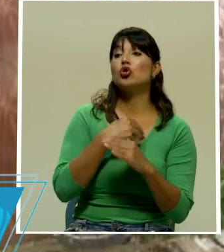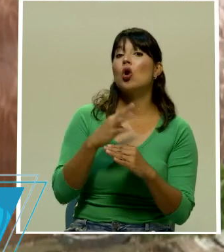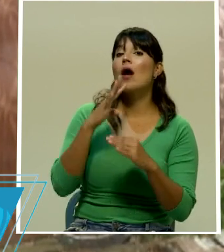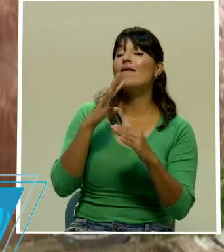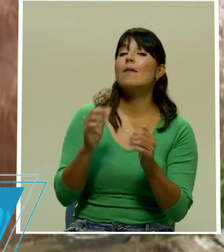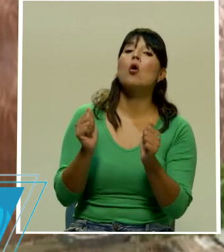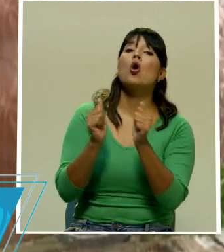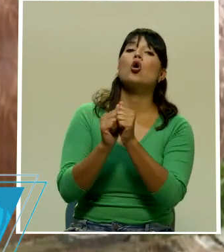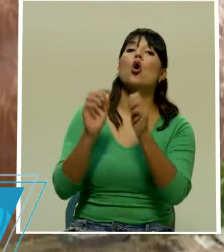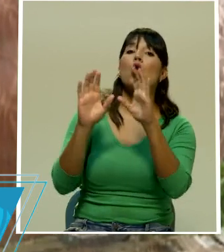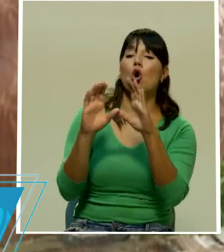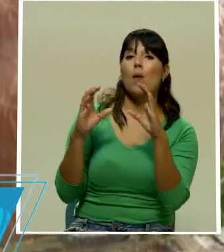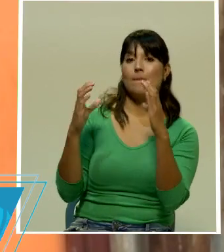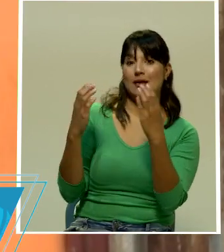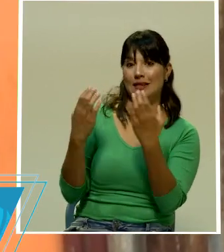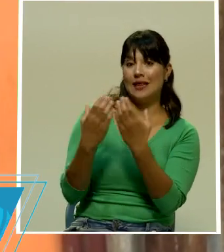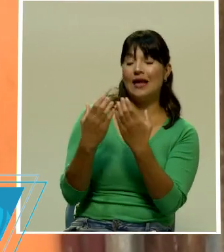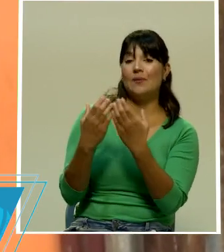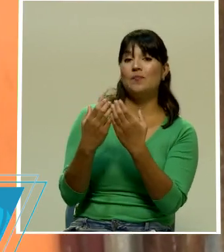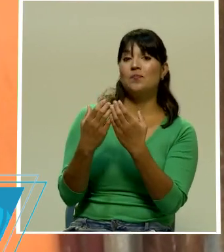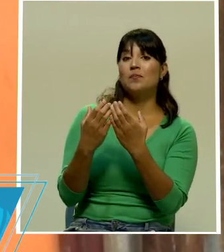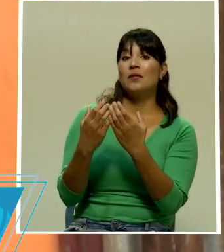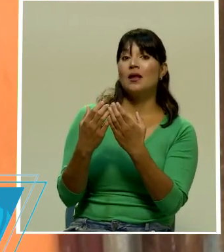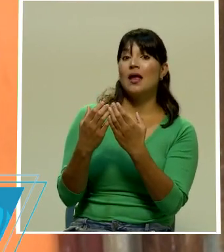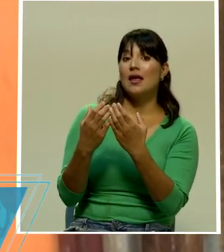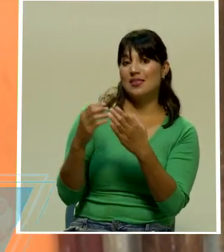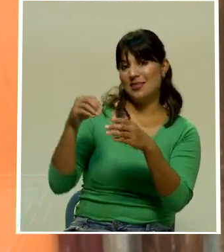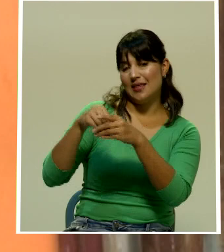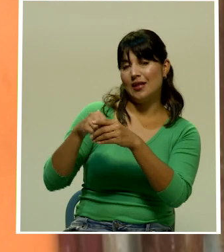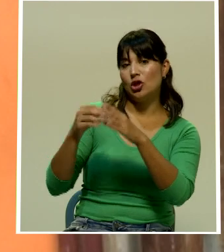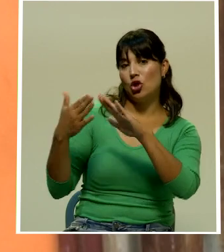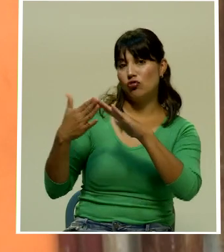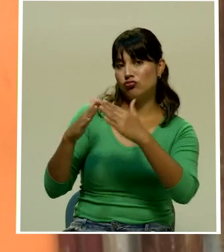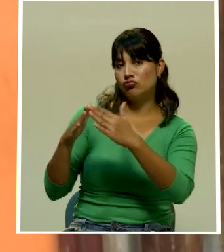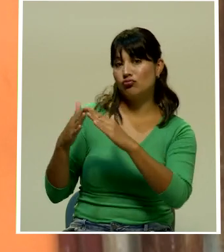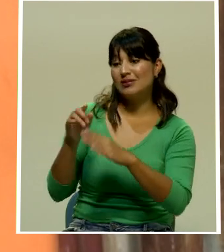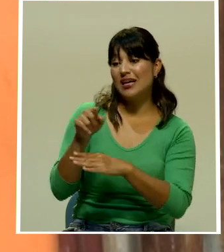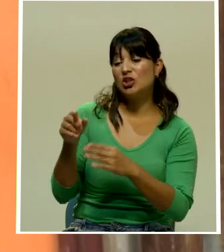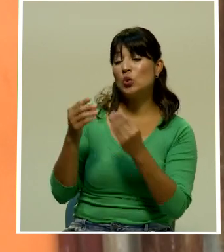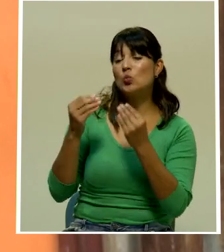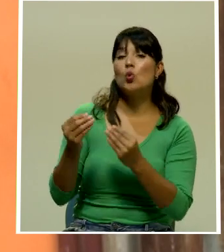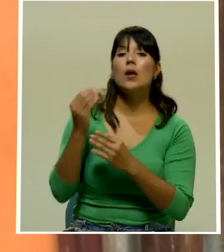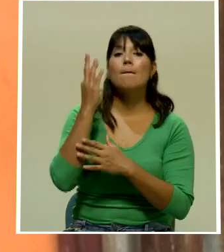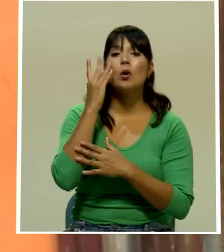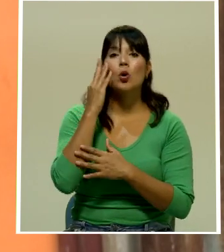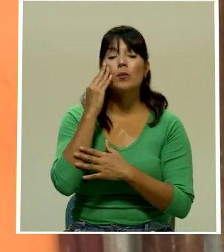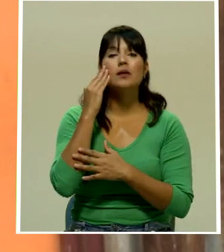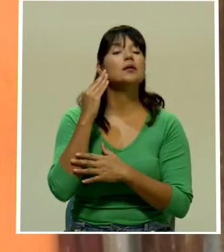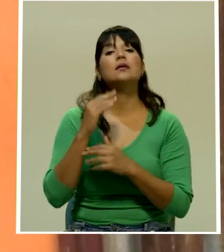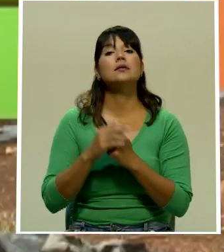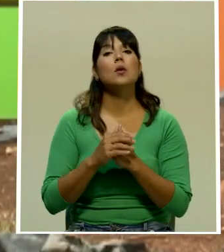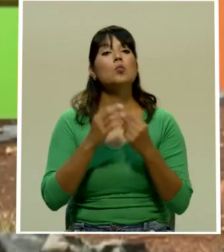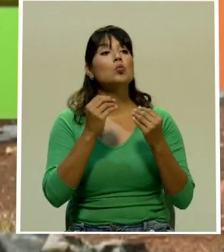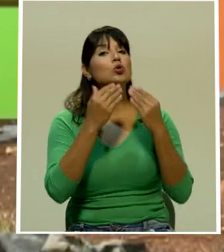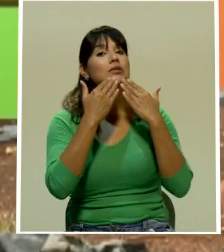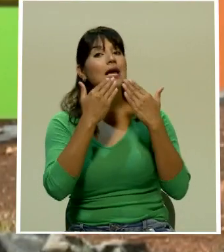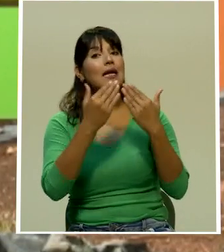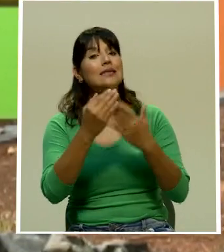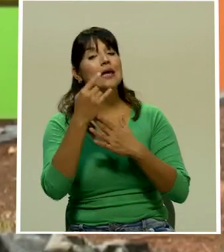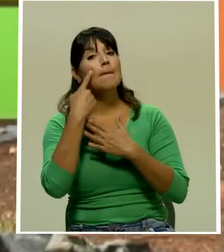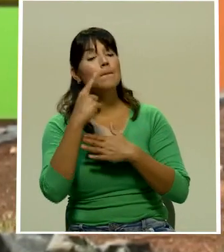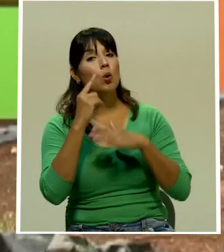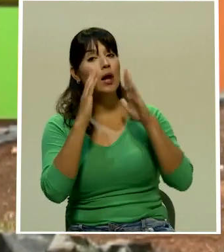de la urbanización los cuales han manifestado un gran grado de preocupación en este caso. Entonces, muchísimas gracias por